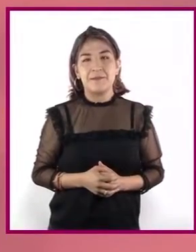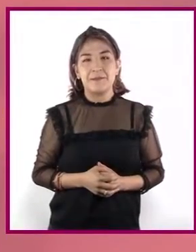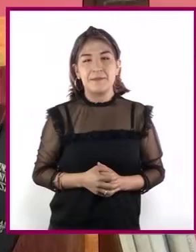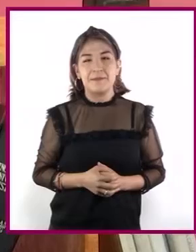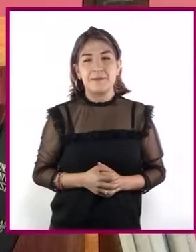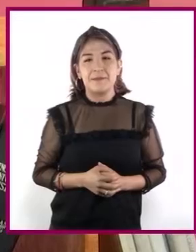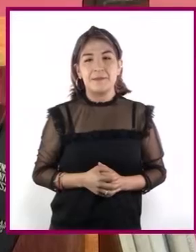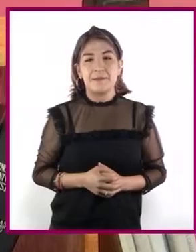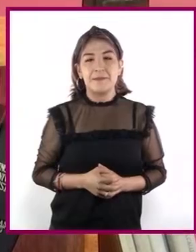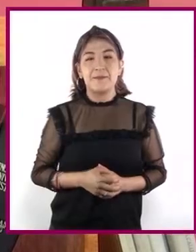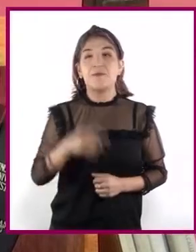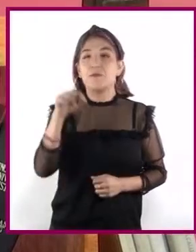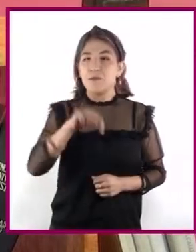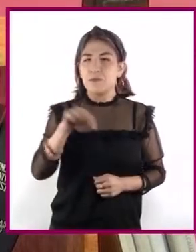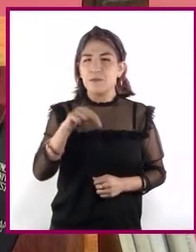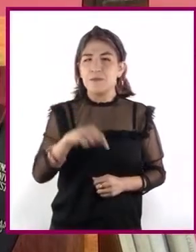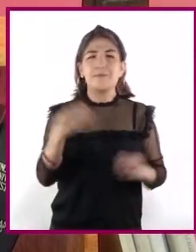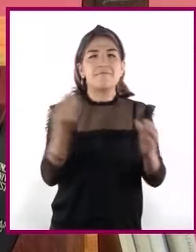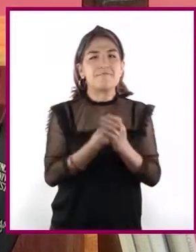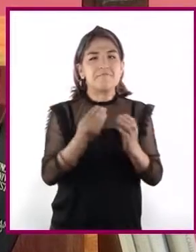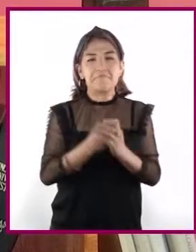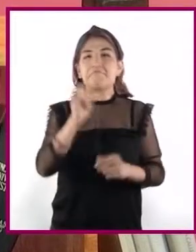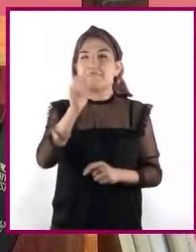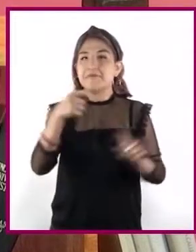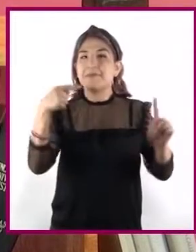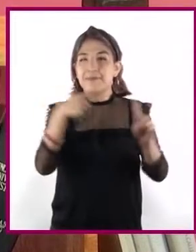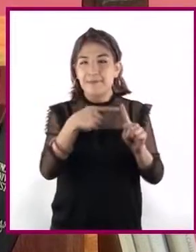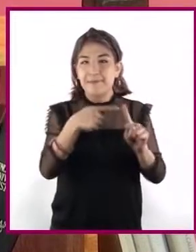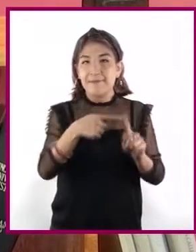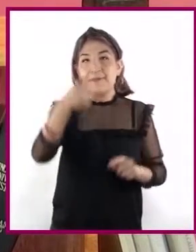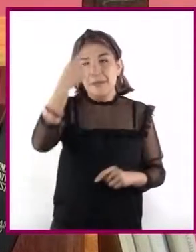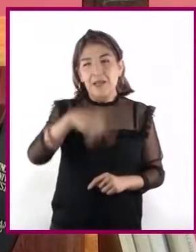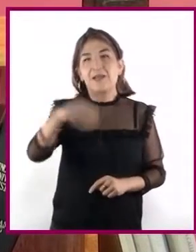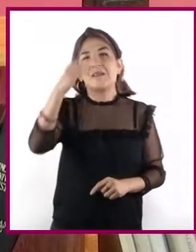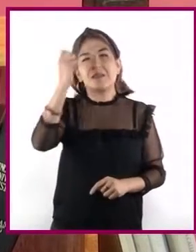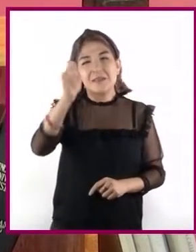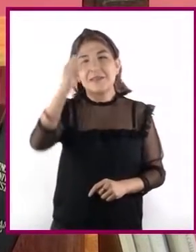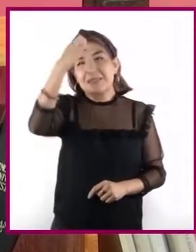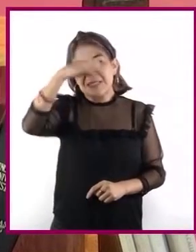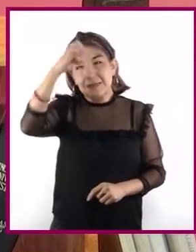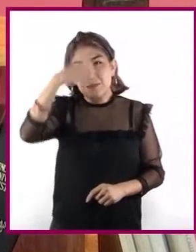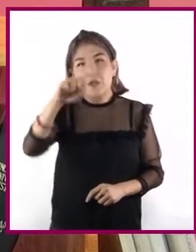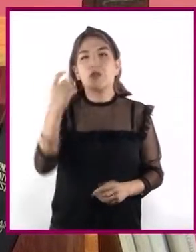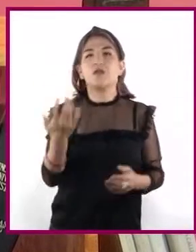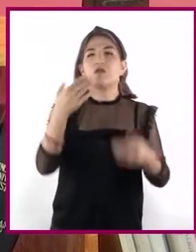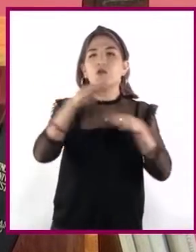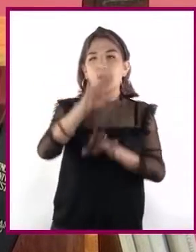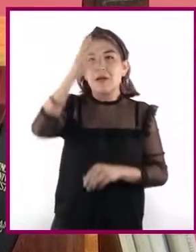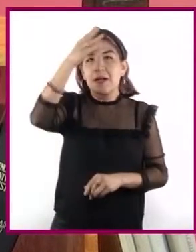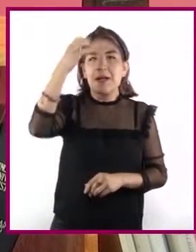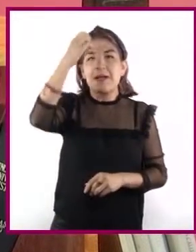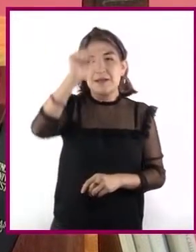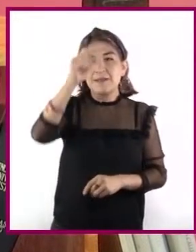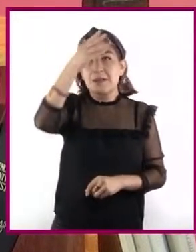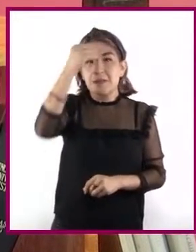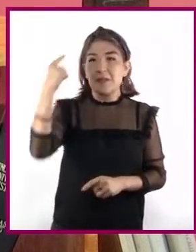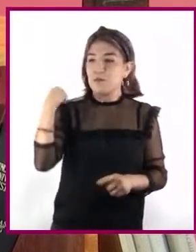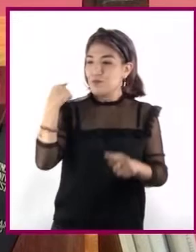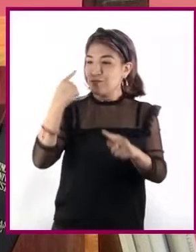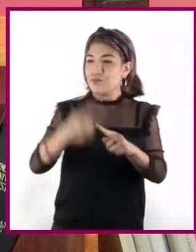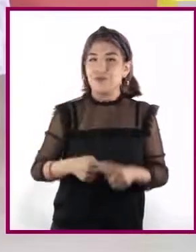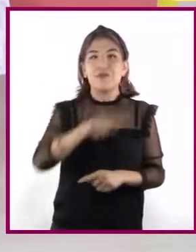trabajo. Esta sesión la dedicaremos a conocer la experiencia de aprendizaje que vivieron nuestros